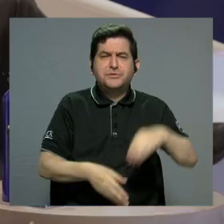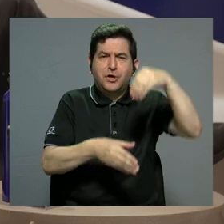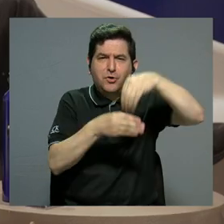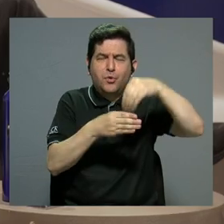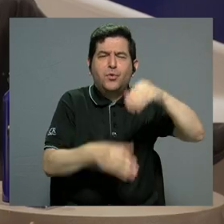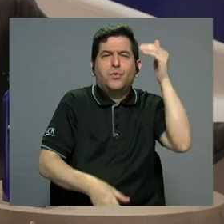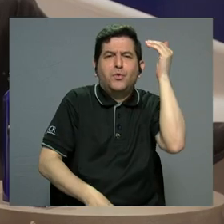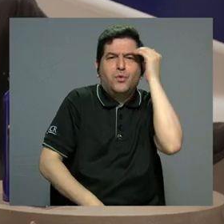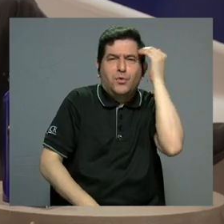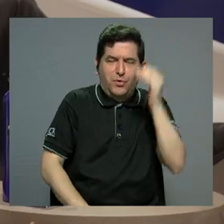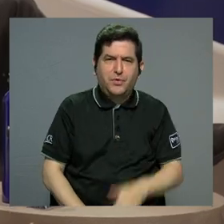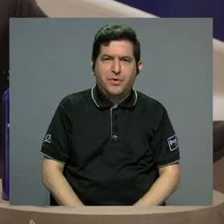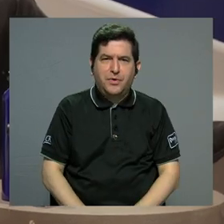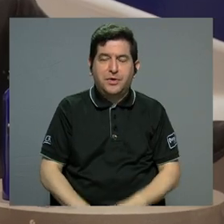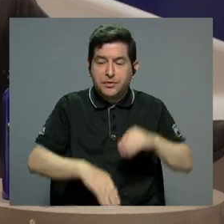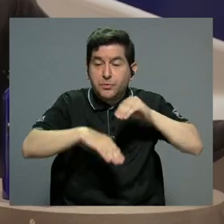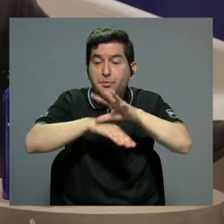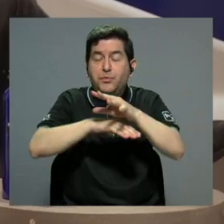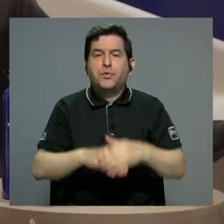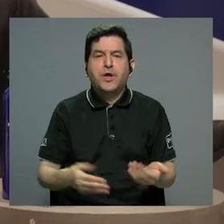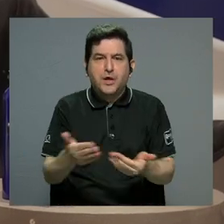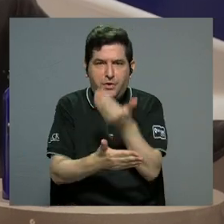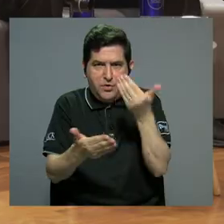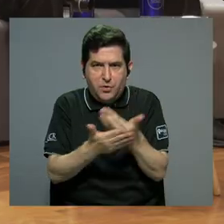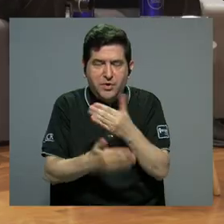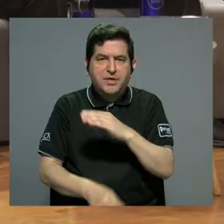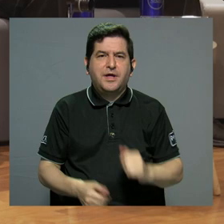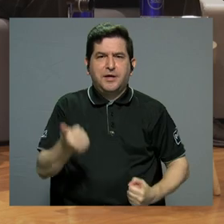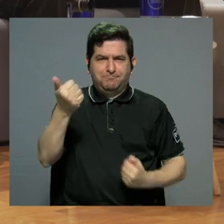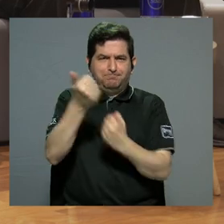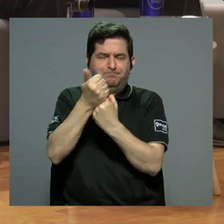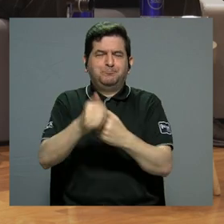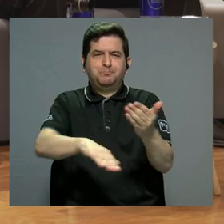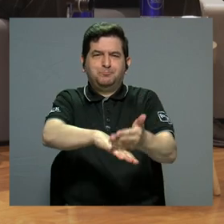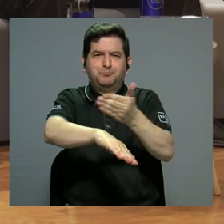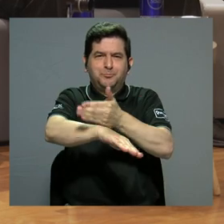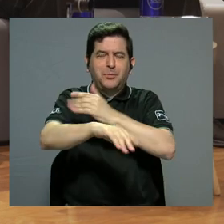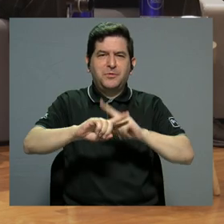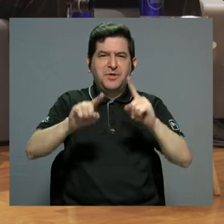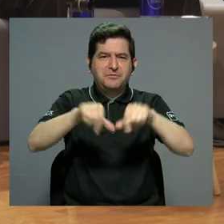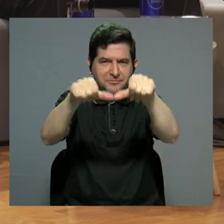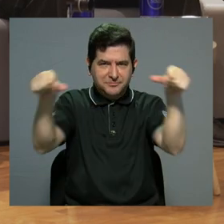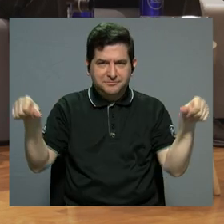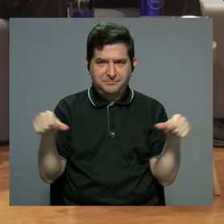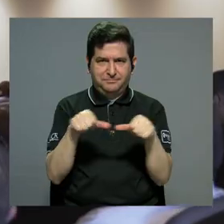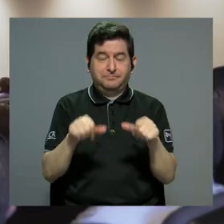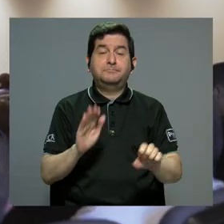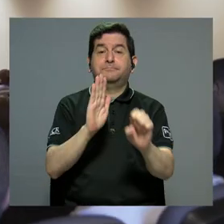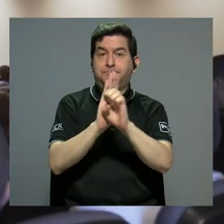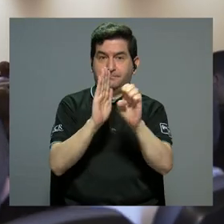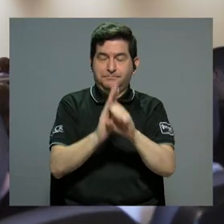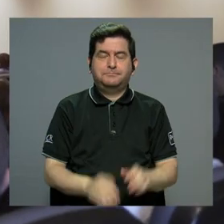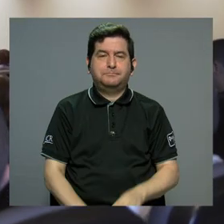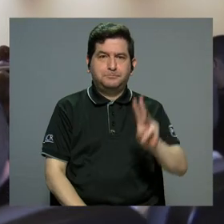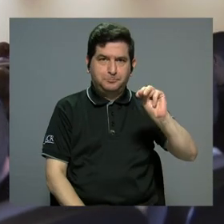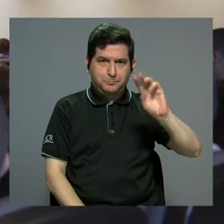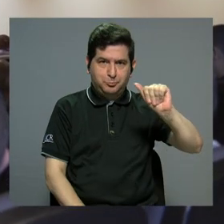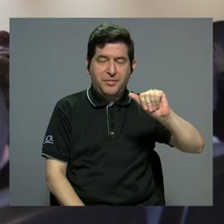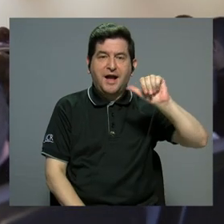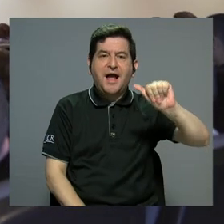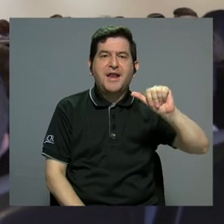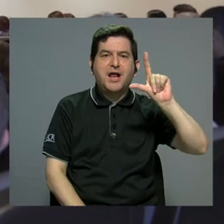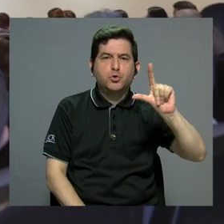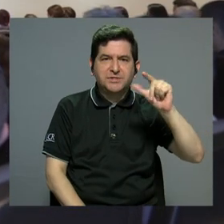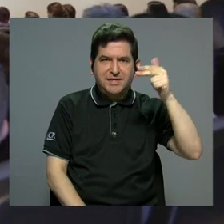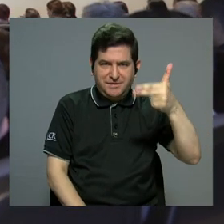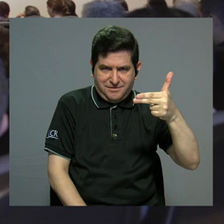aportan sus conocimientos para inyectar innovación y apuntalar el progreso de diversos sectores. Por ejemplo, la máster Ana